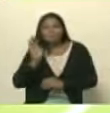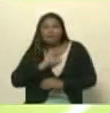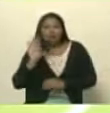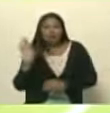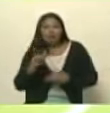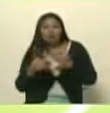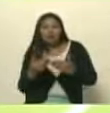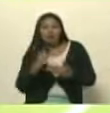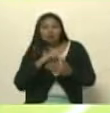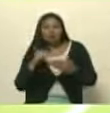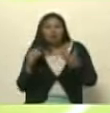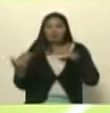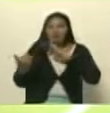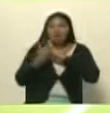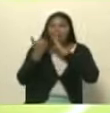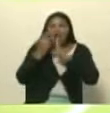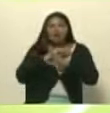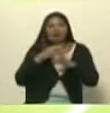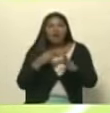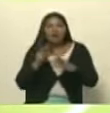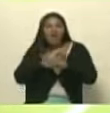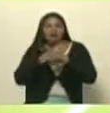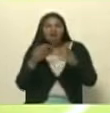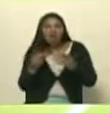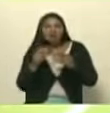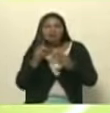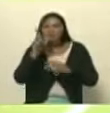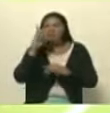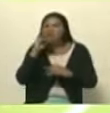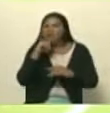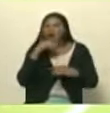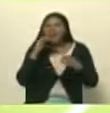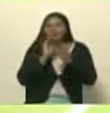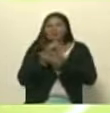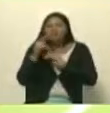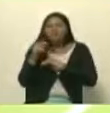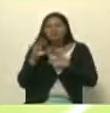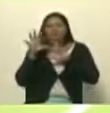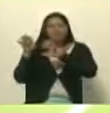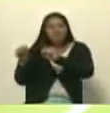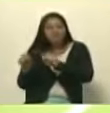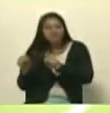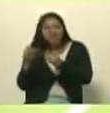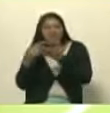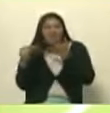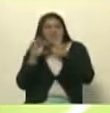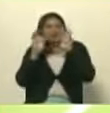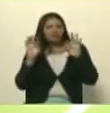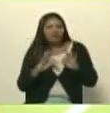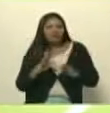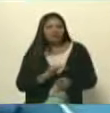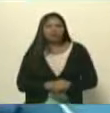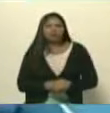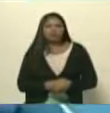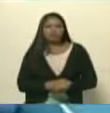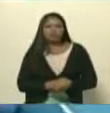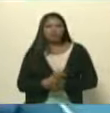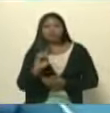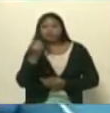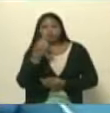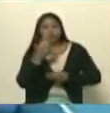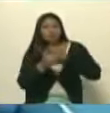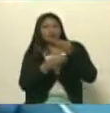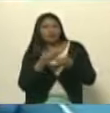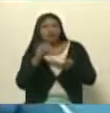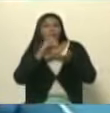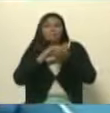sabido cómo enfrentar a ese poderoso enemigo que es el imperio en sus diversas formas. Un primer paso que se ha dado